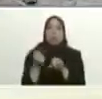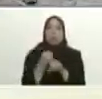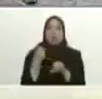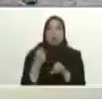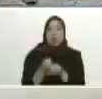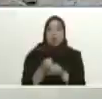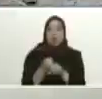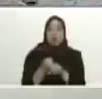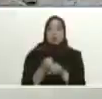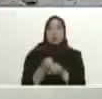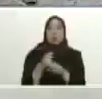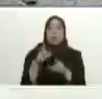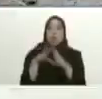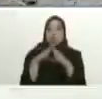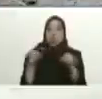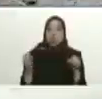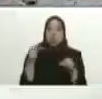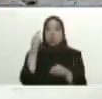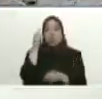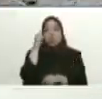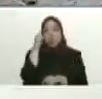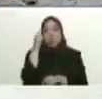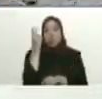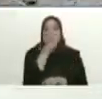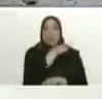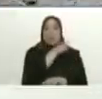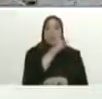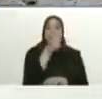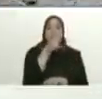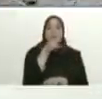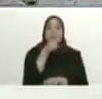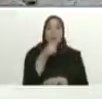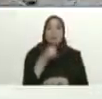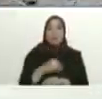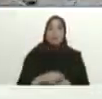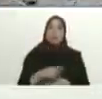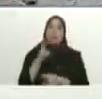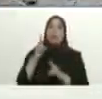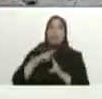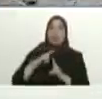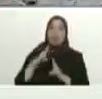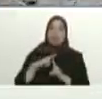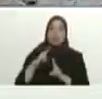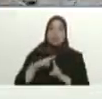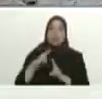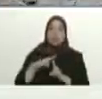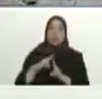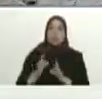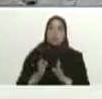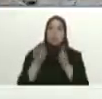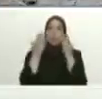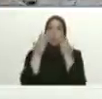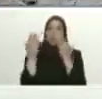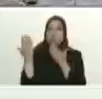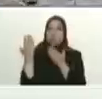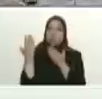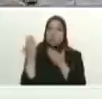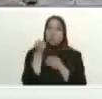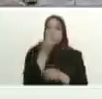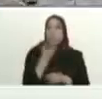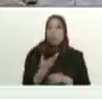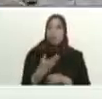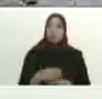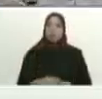diario y está el director de protección civil Táchira Yasnardo Canal bueno